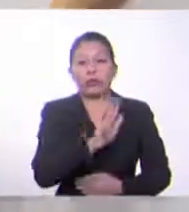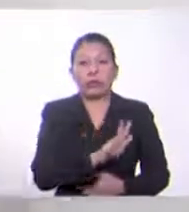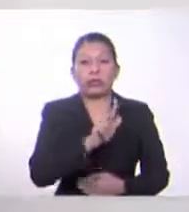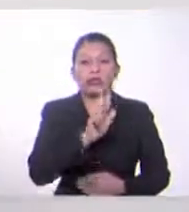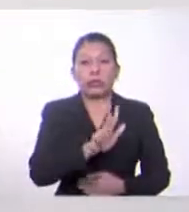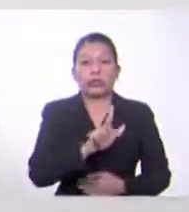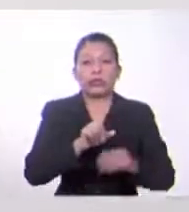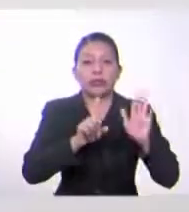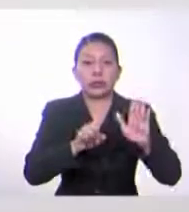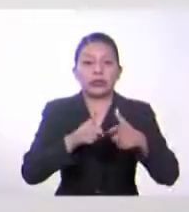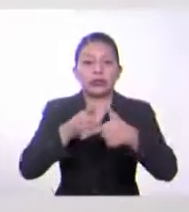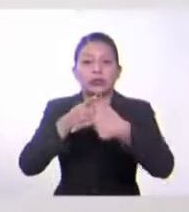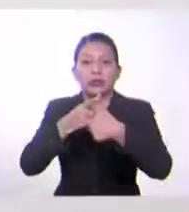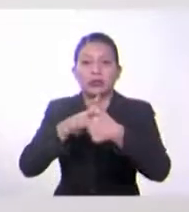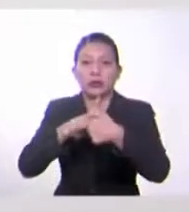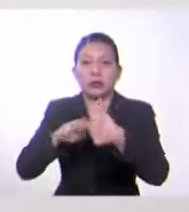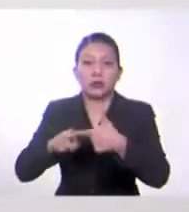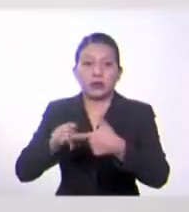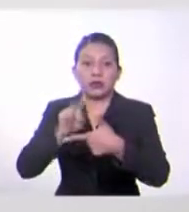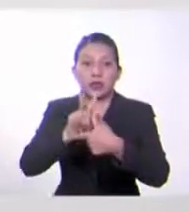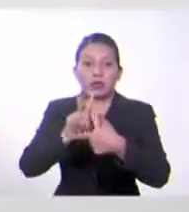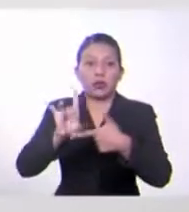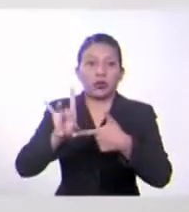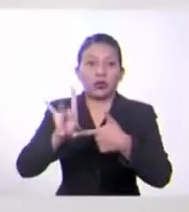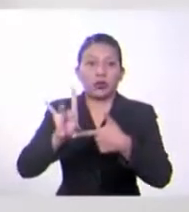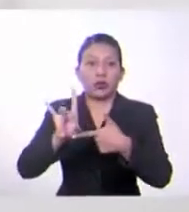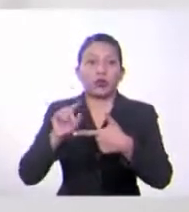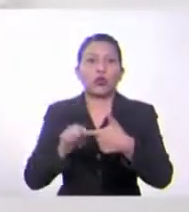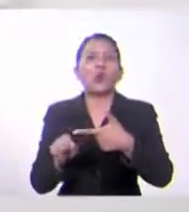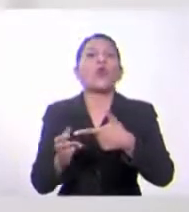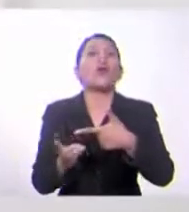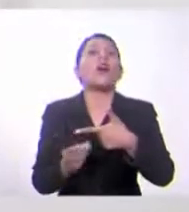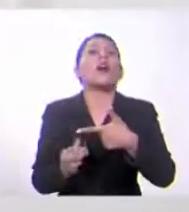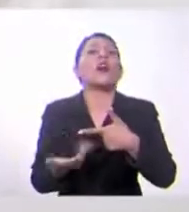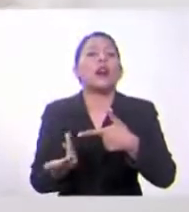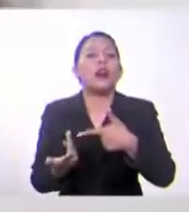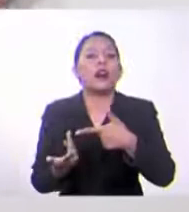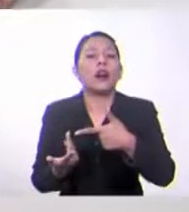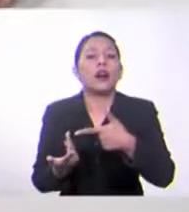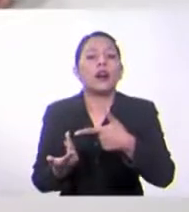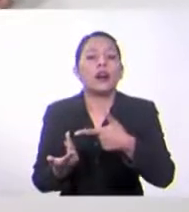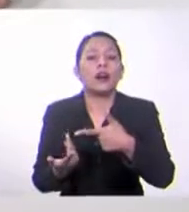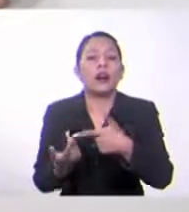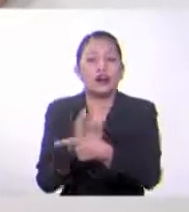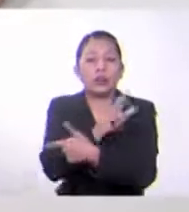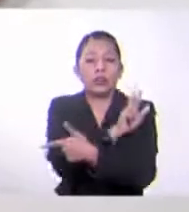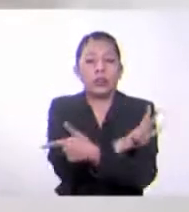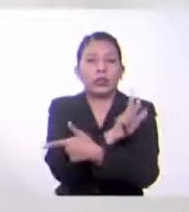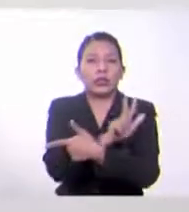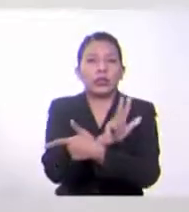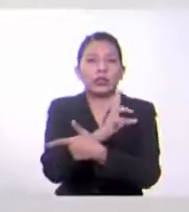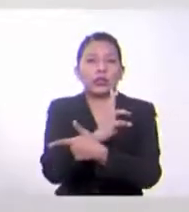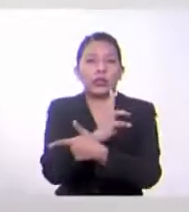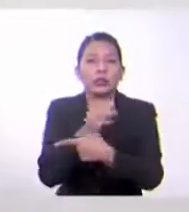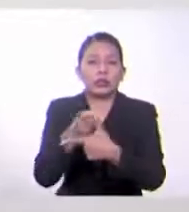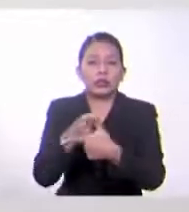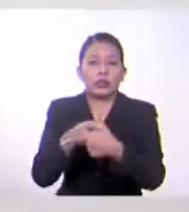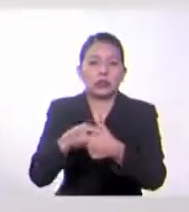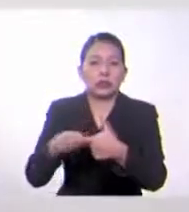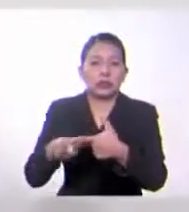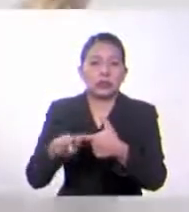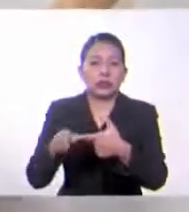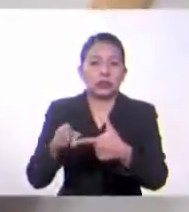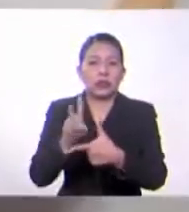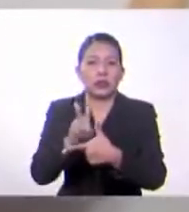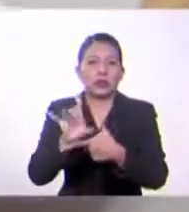Esta división no me salió tan fácil como la de Ale. ¿Cuánto es 336 entre 28? ¡12! ¡12!